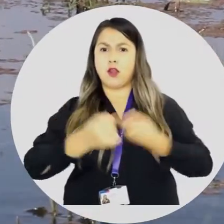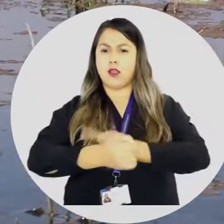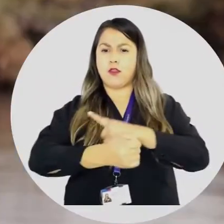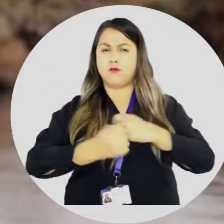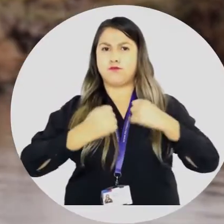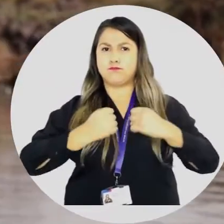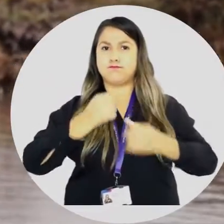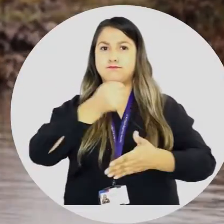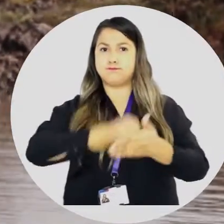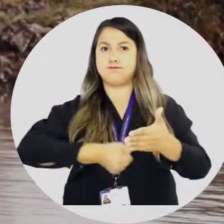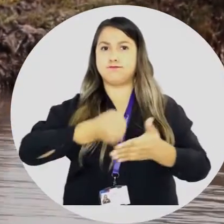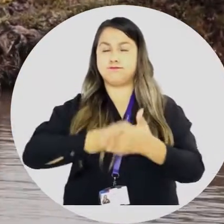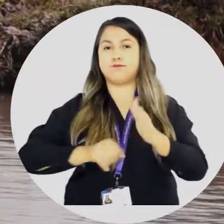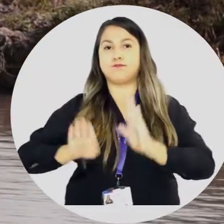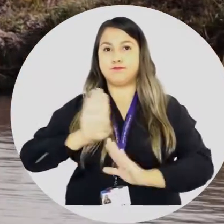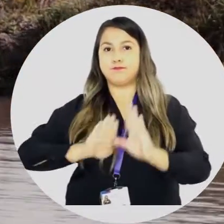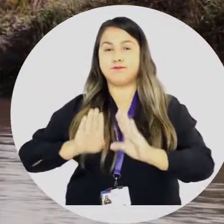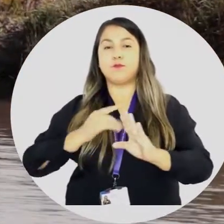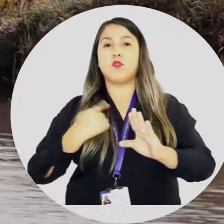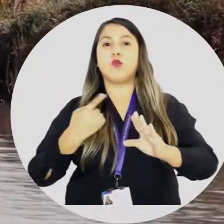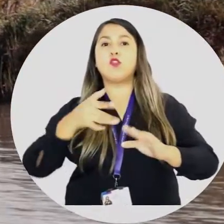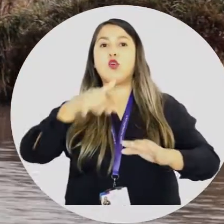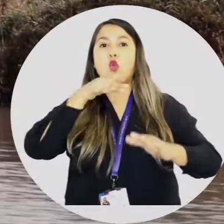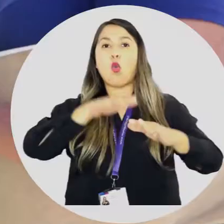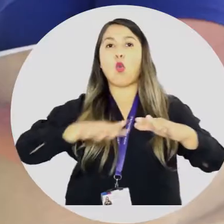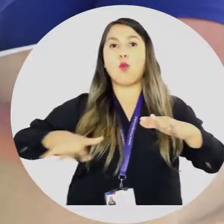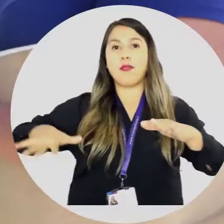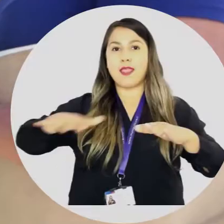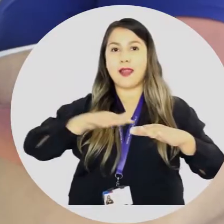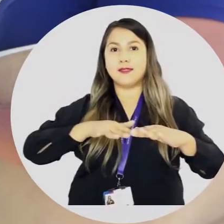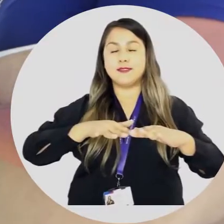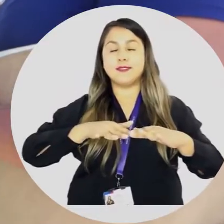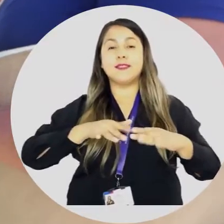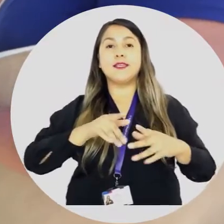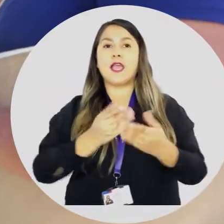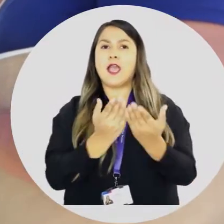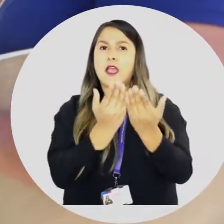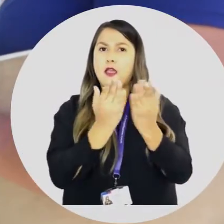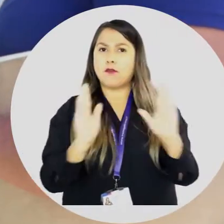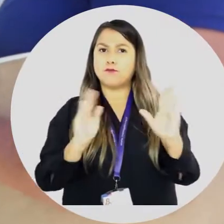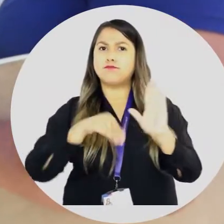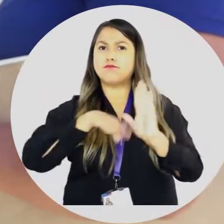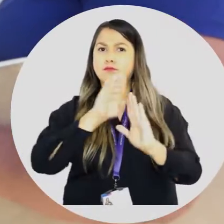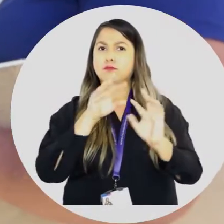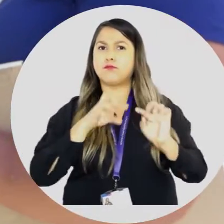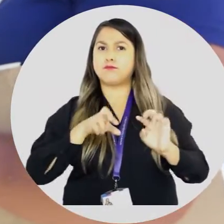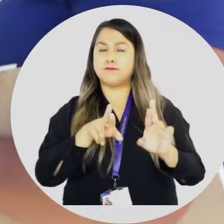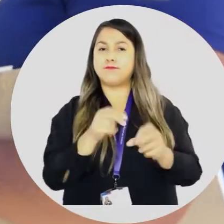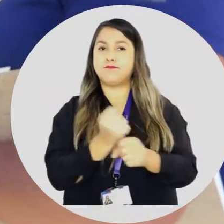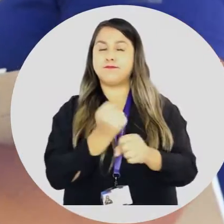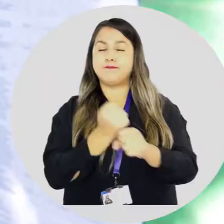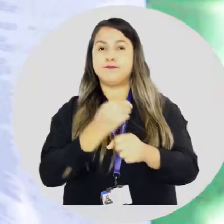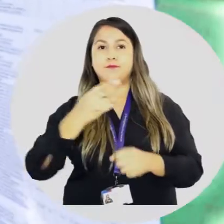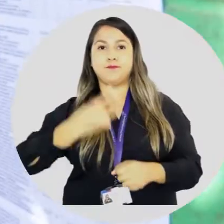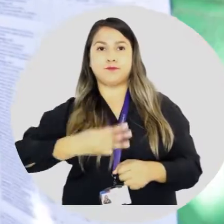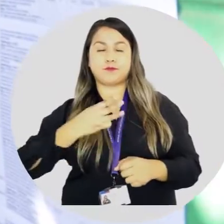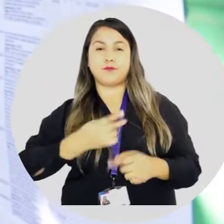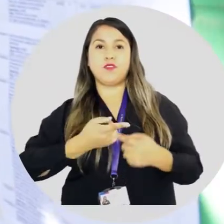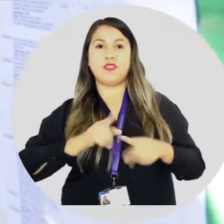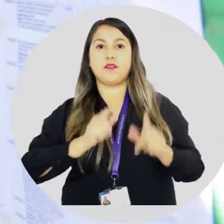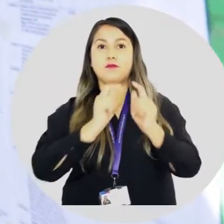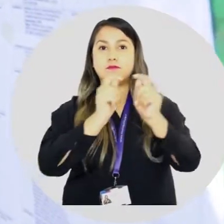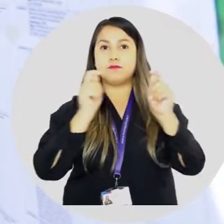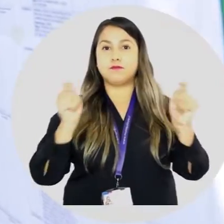fuerza, la lucha por la protección de nuestros humedales. Abrimos más oportunidades de trabajo municipal, con diversas